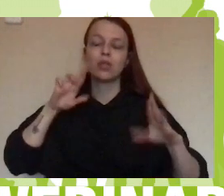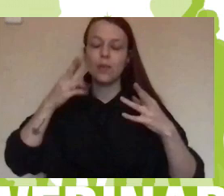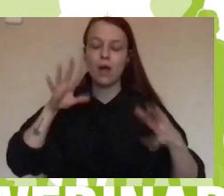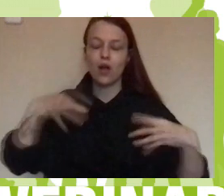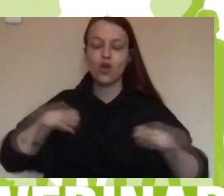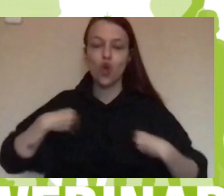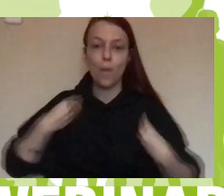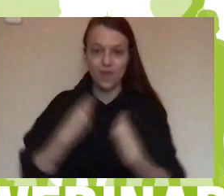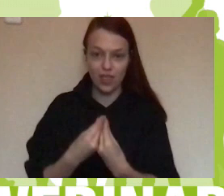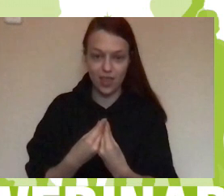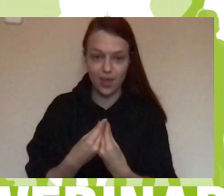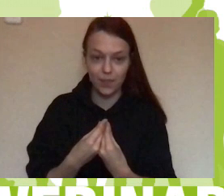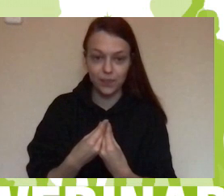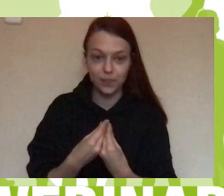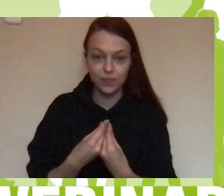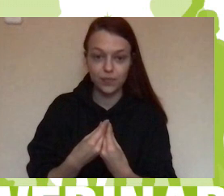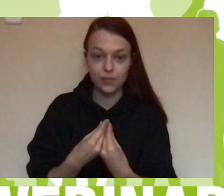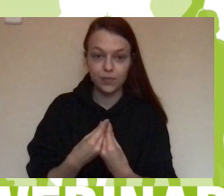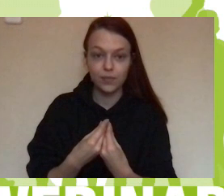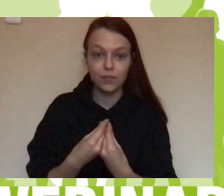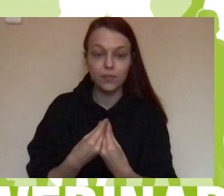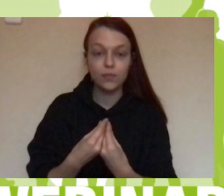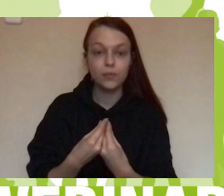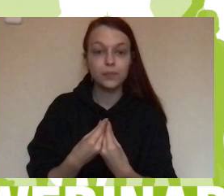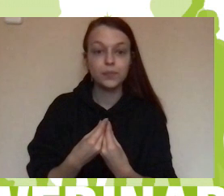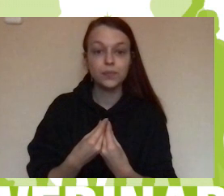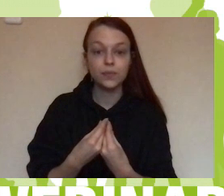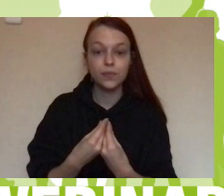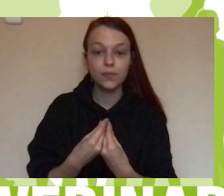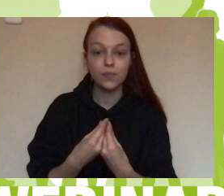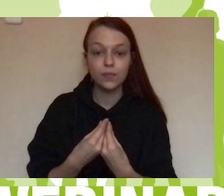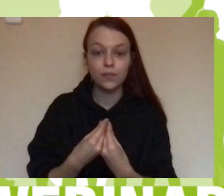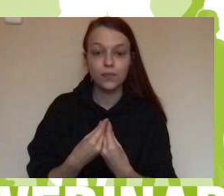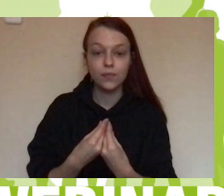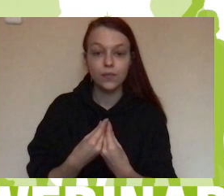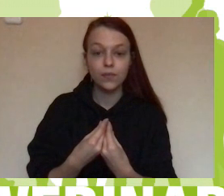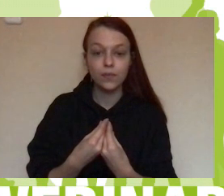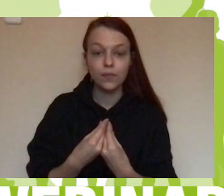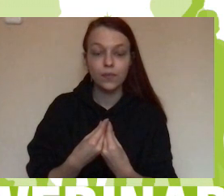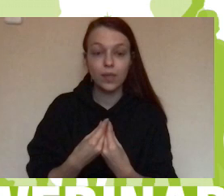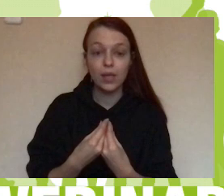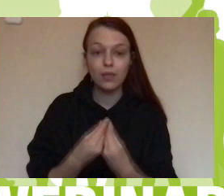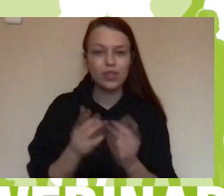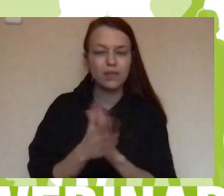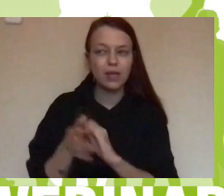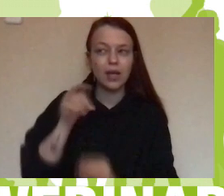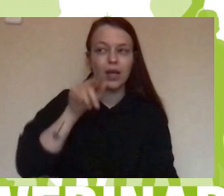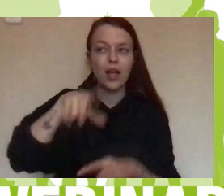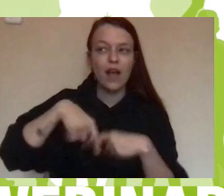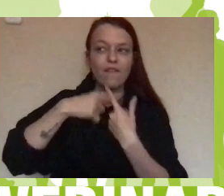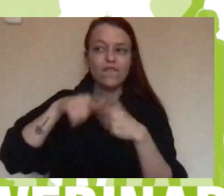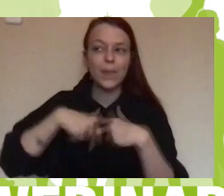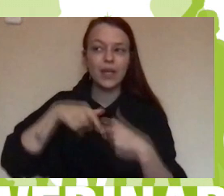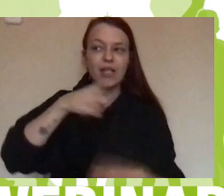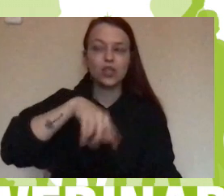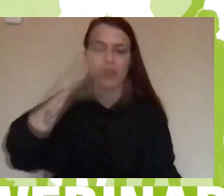embargo, una baja aceptación a las expectativas que ellos tenían sobre la formación.